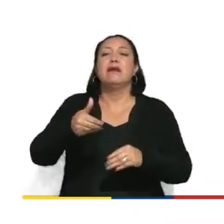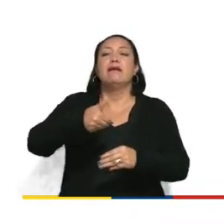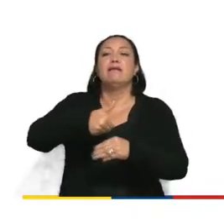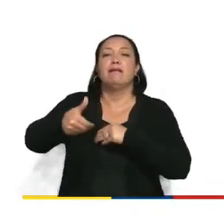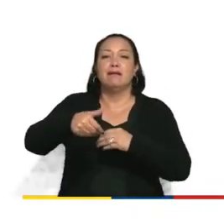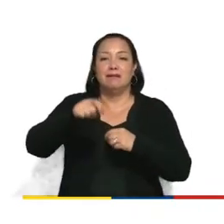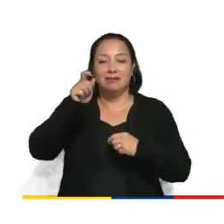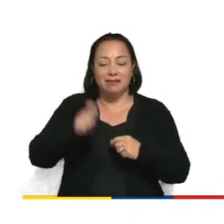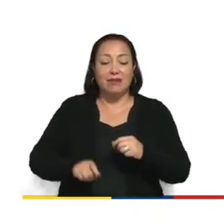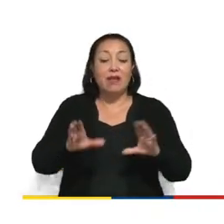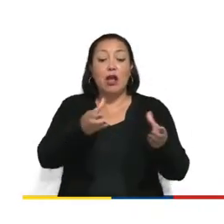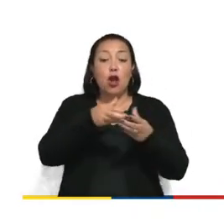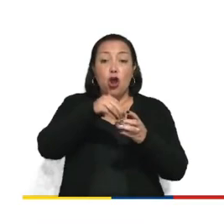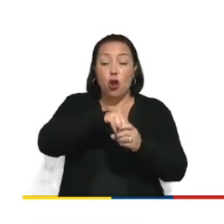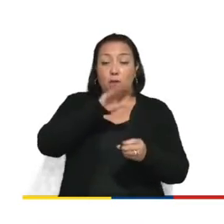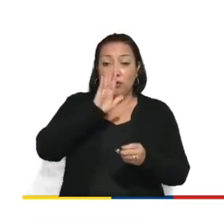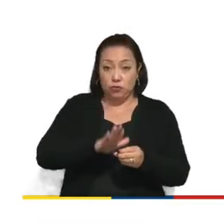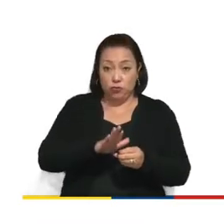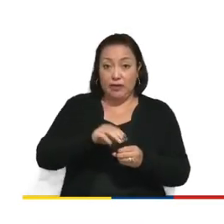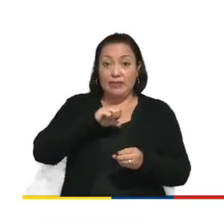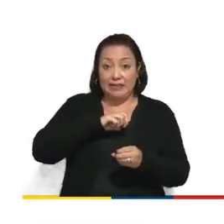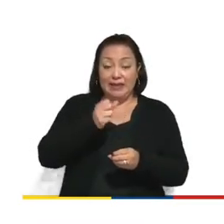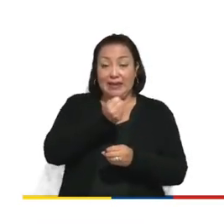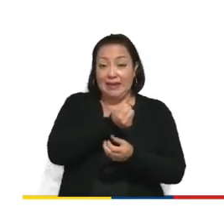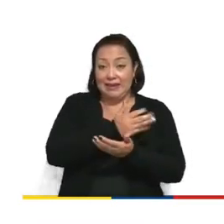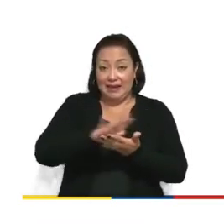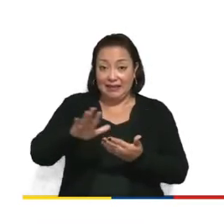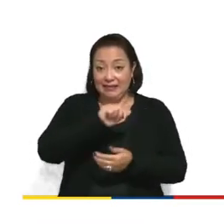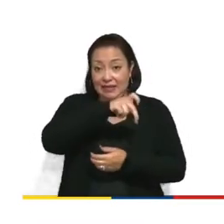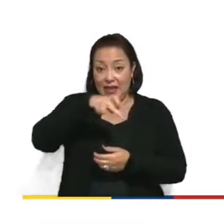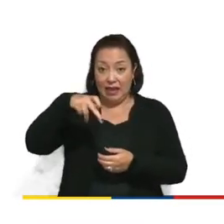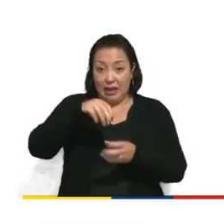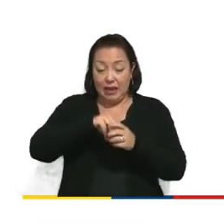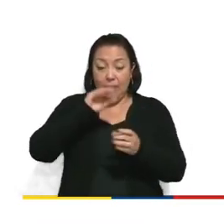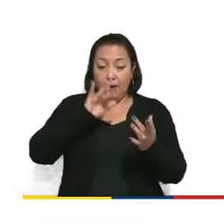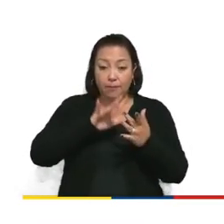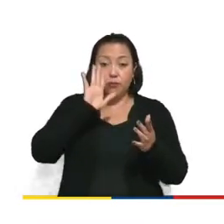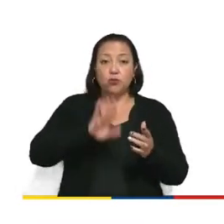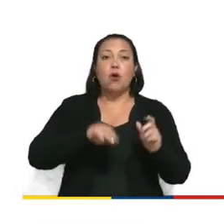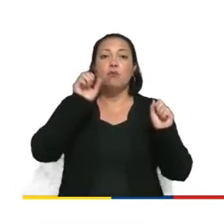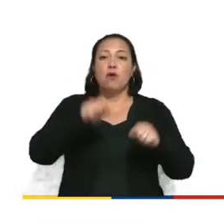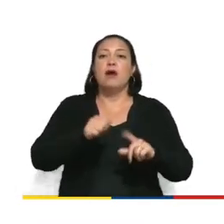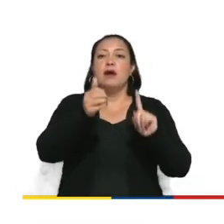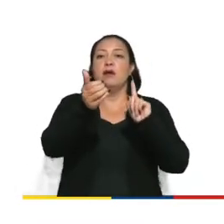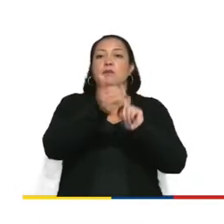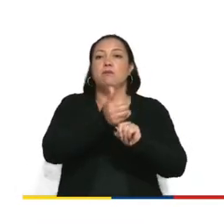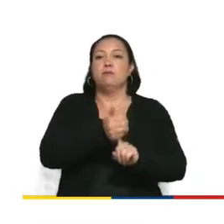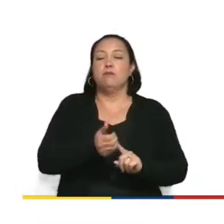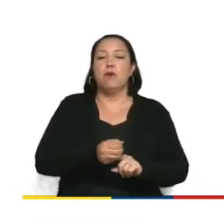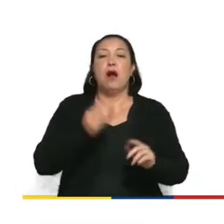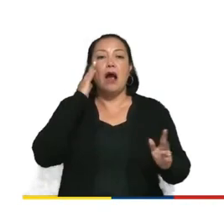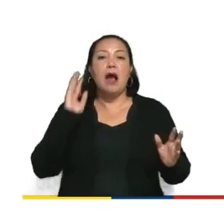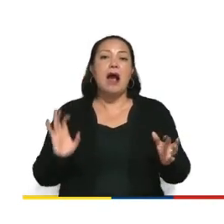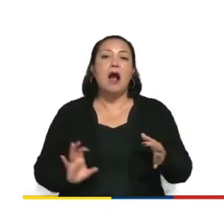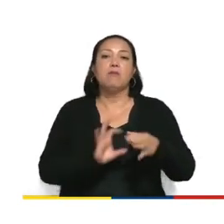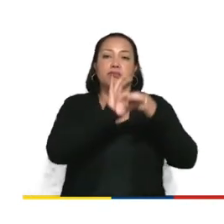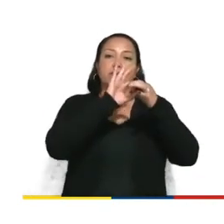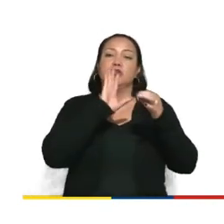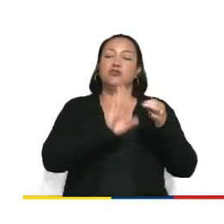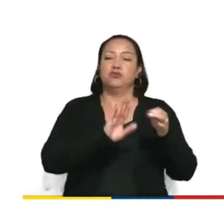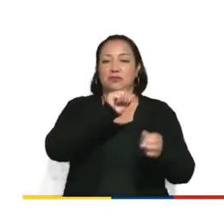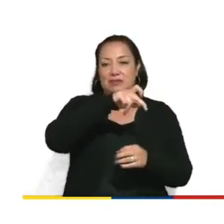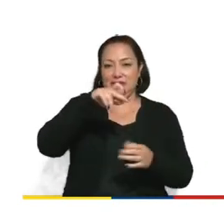paquetes que envíe la aplicación se puedan efectivamente identificar como de que pertenecen a esa aplicación.